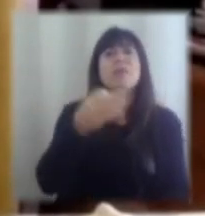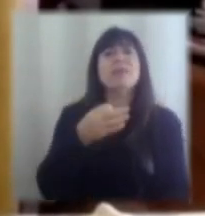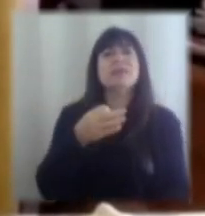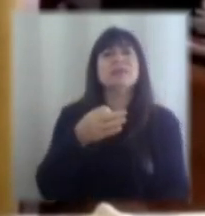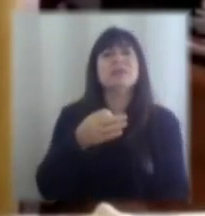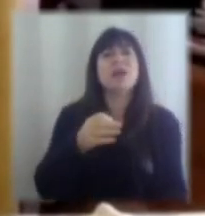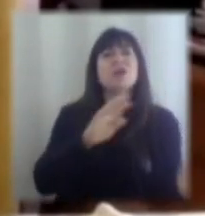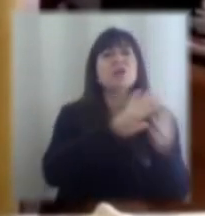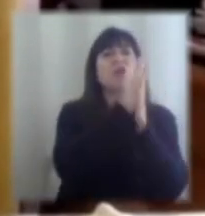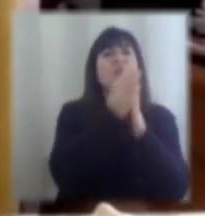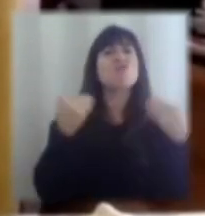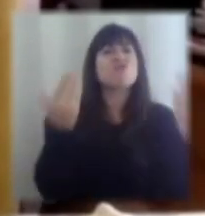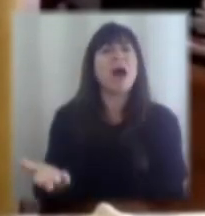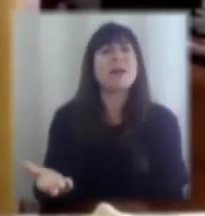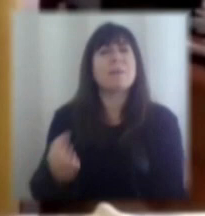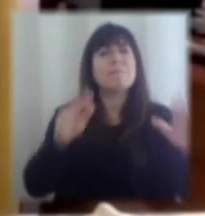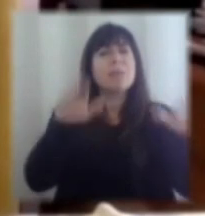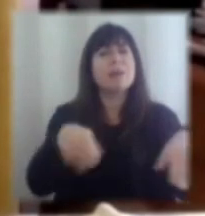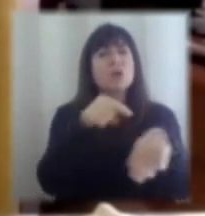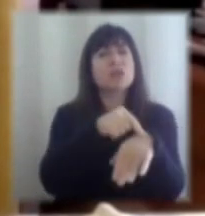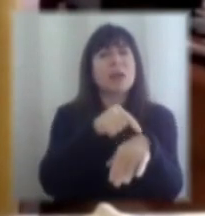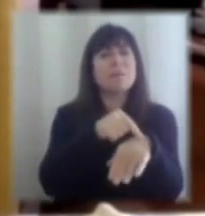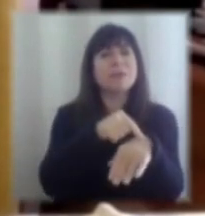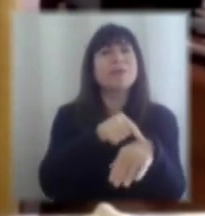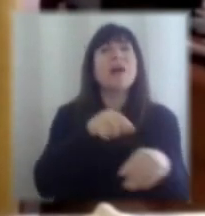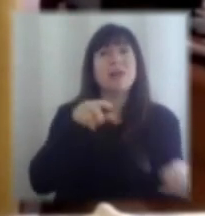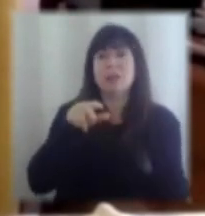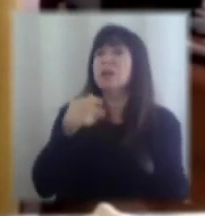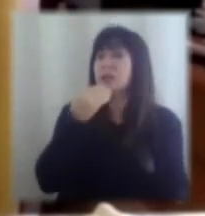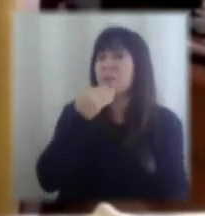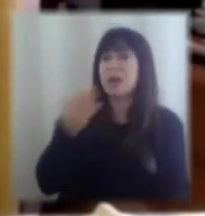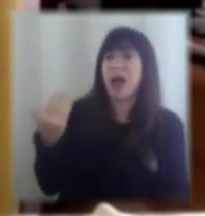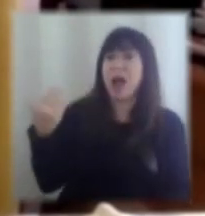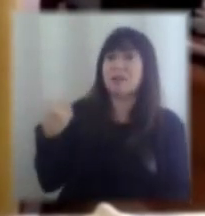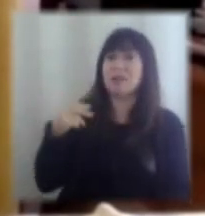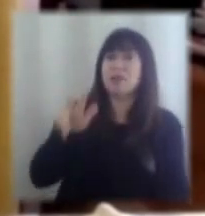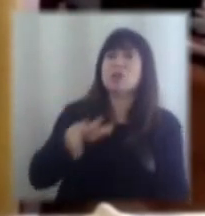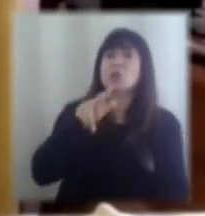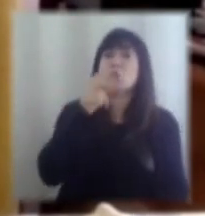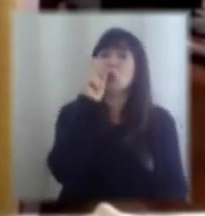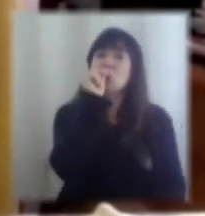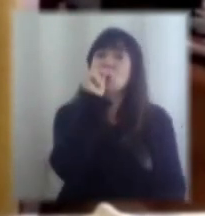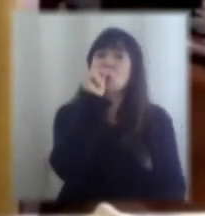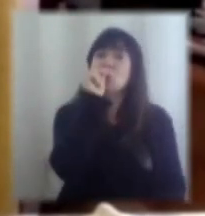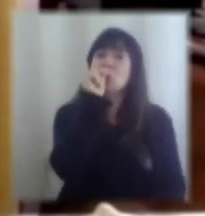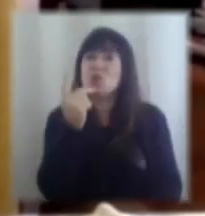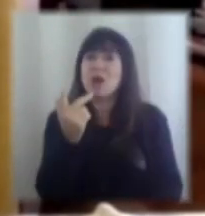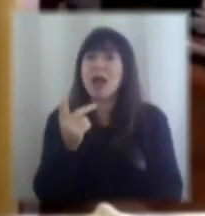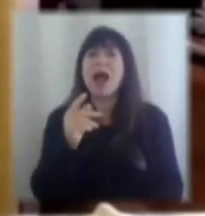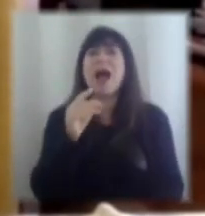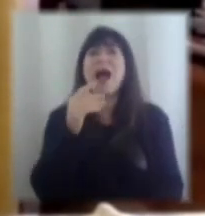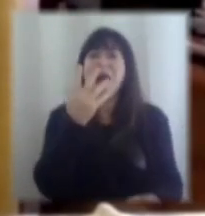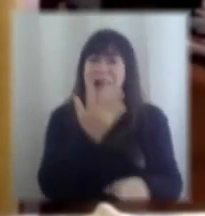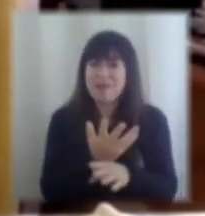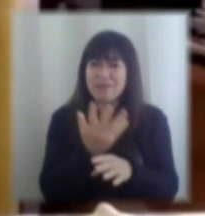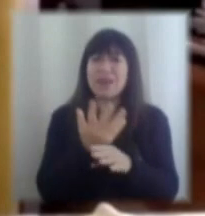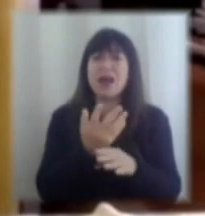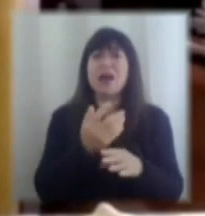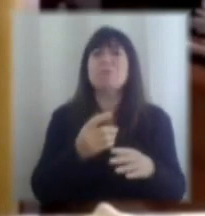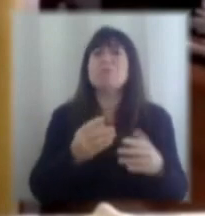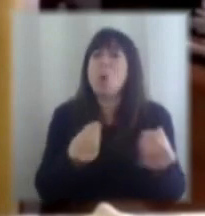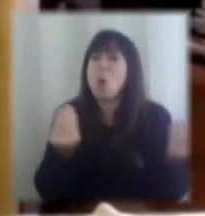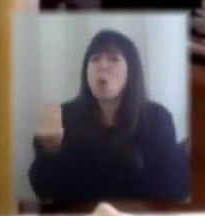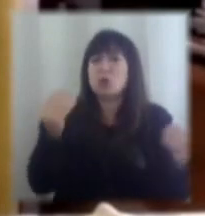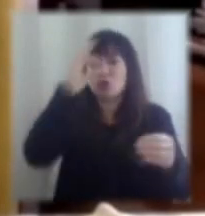luego el 18 de octubre también había una serie de voces con otro lenguaje, pero en el fondo decía lo mismo, planteaban,